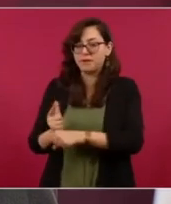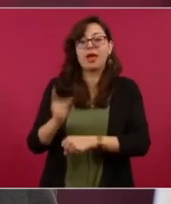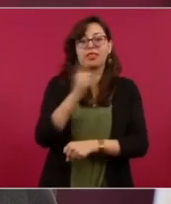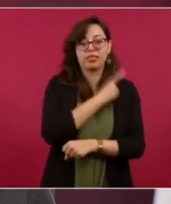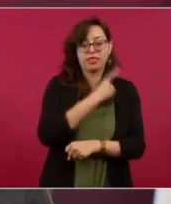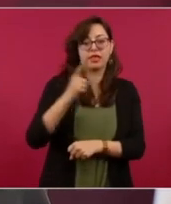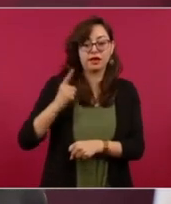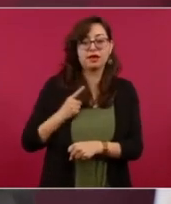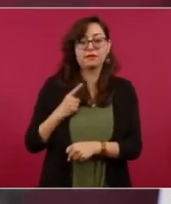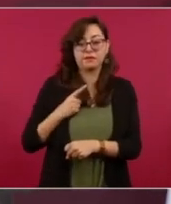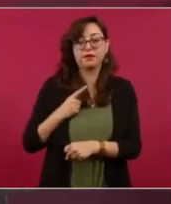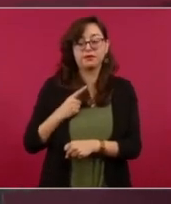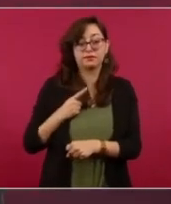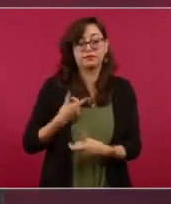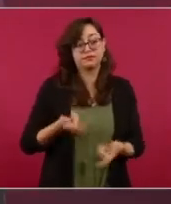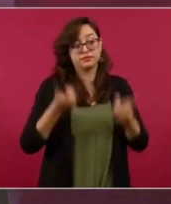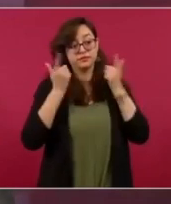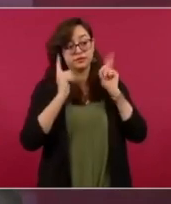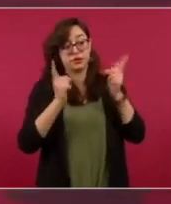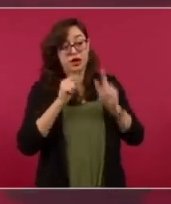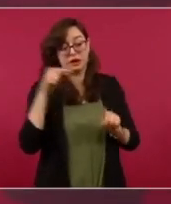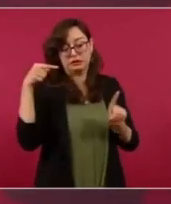sería muy bueno.